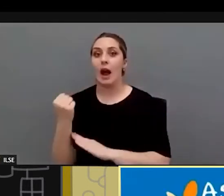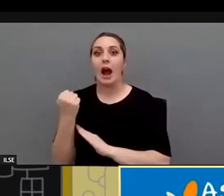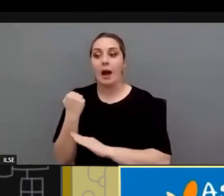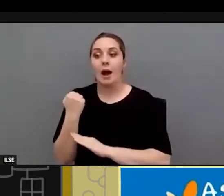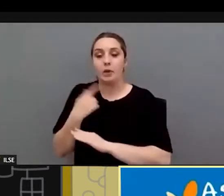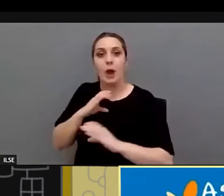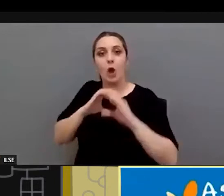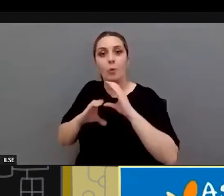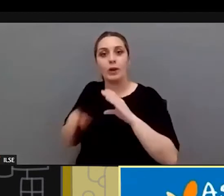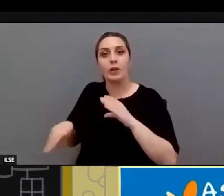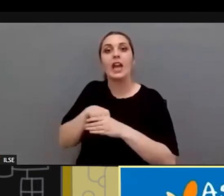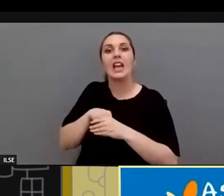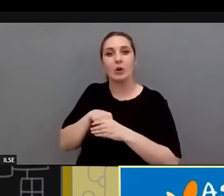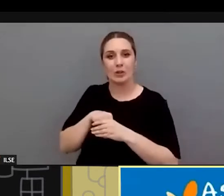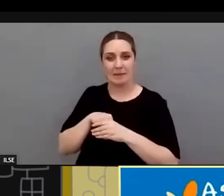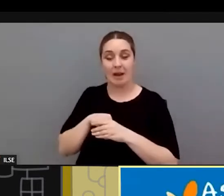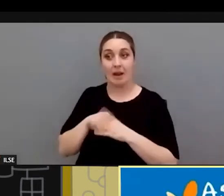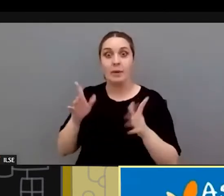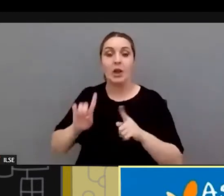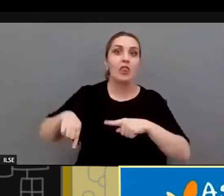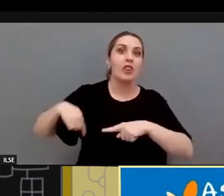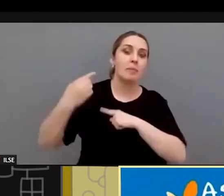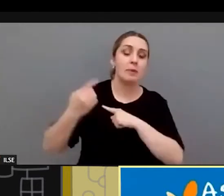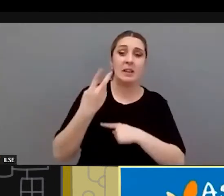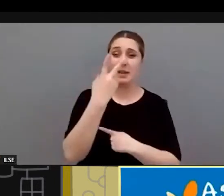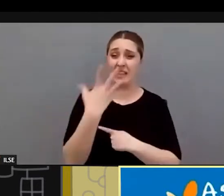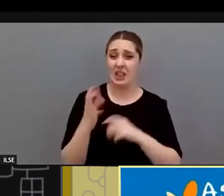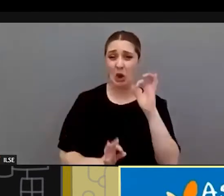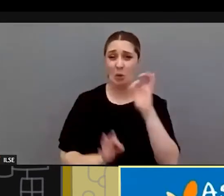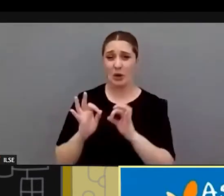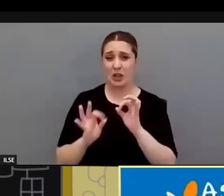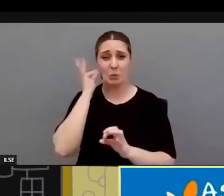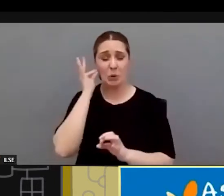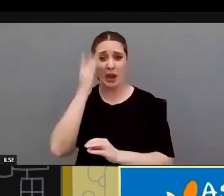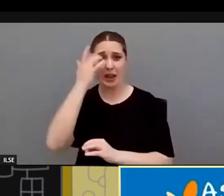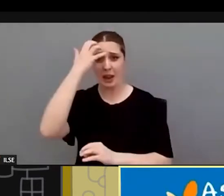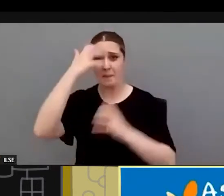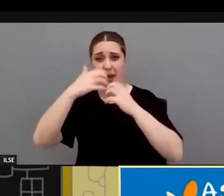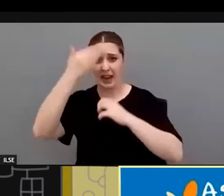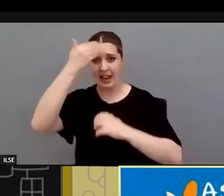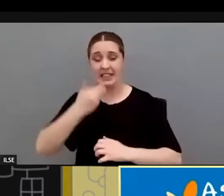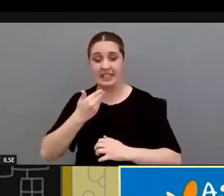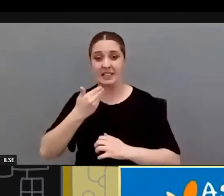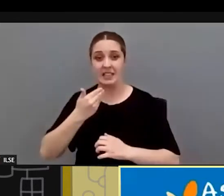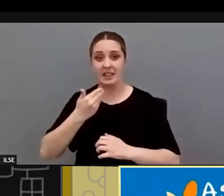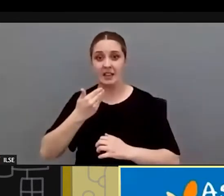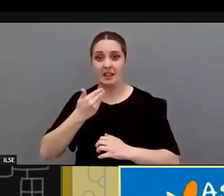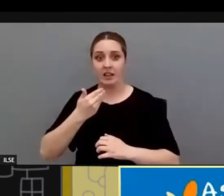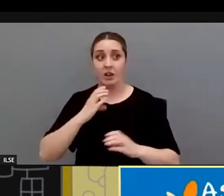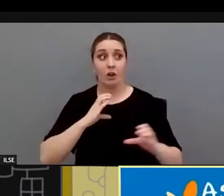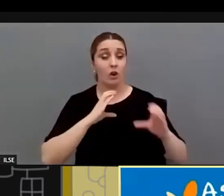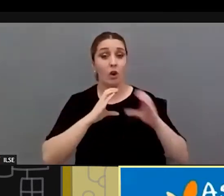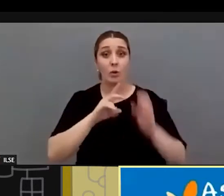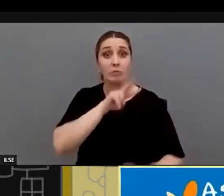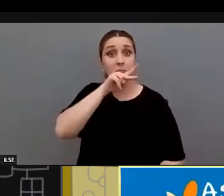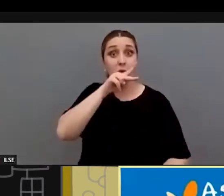de forma inclusiva pero es que luego hay un 25% de mujeres con parálisis cerebral que no tienen comunicación oral